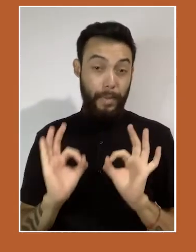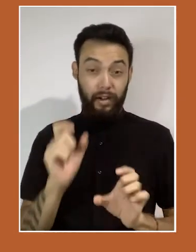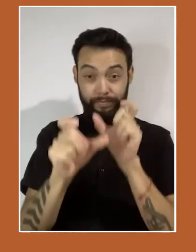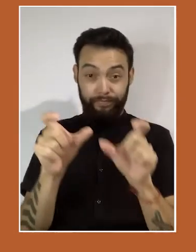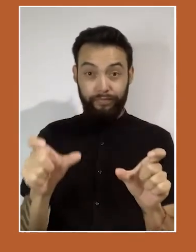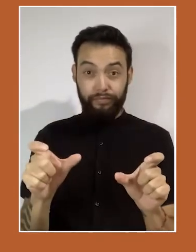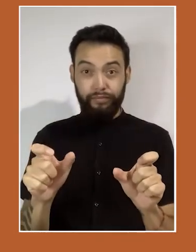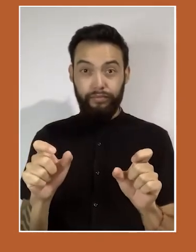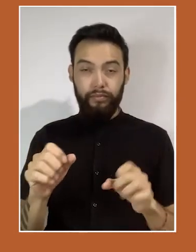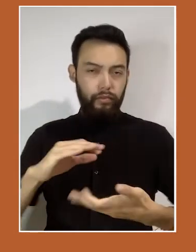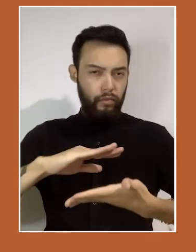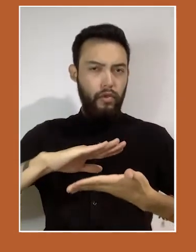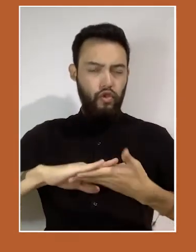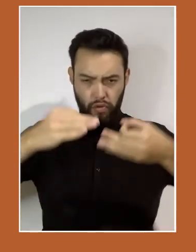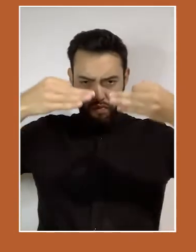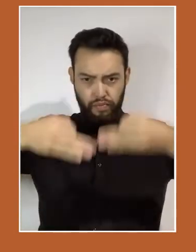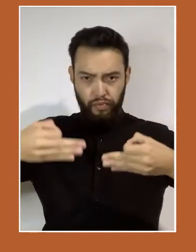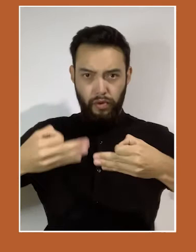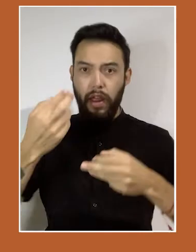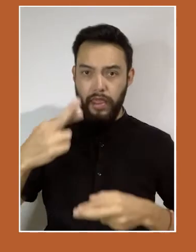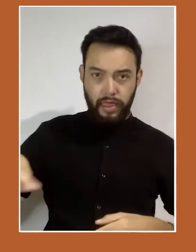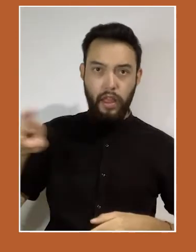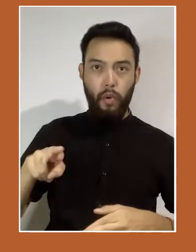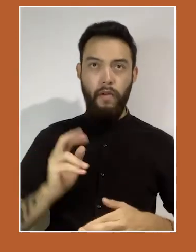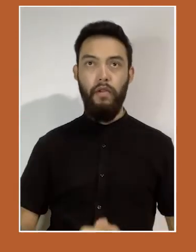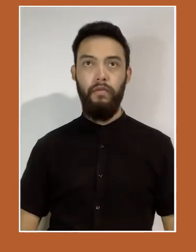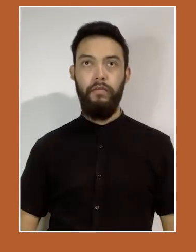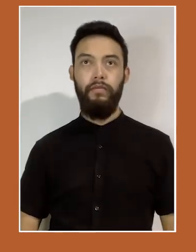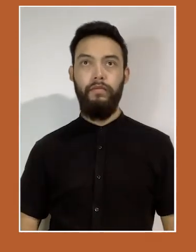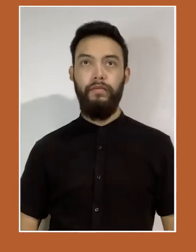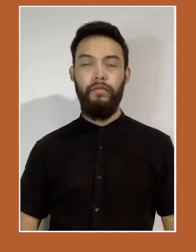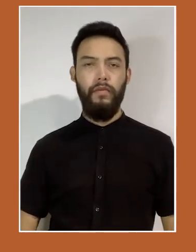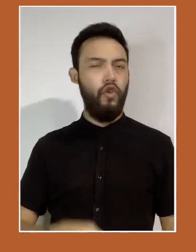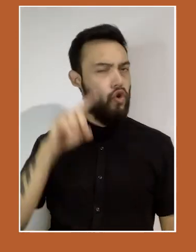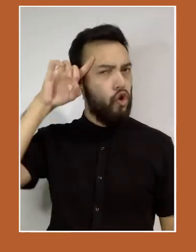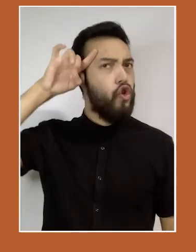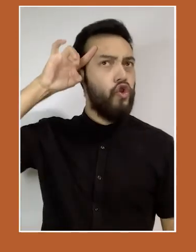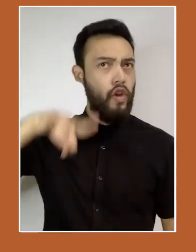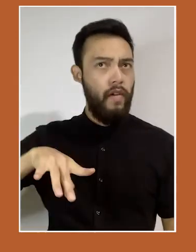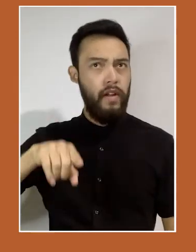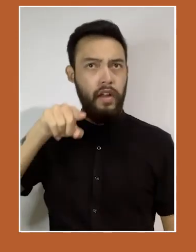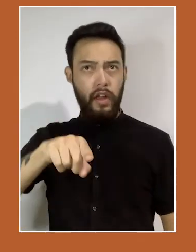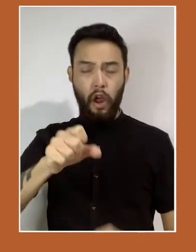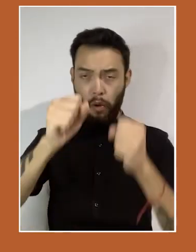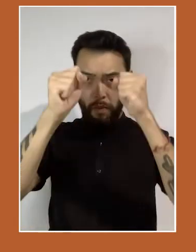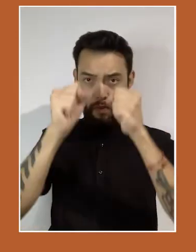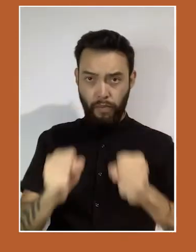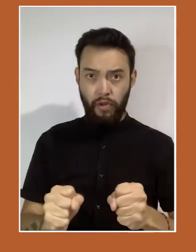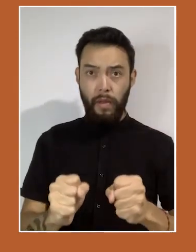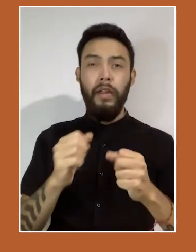precaución, hasta que especialistas garanticen que las edificaciones son seguras nuevamente.